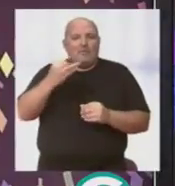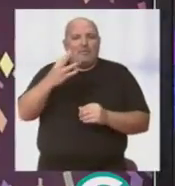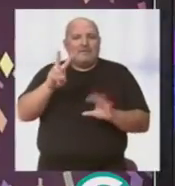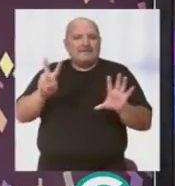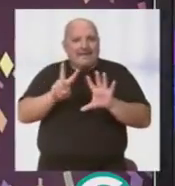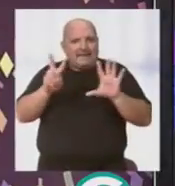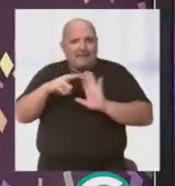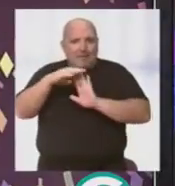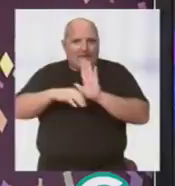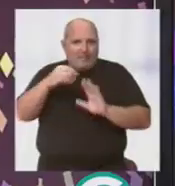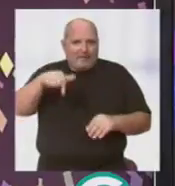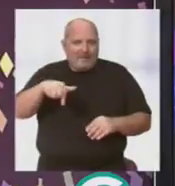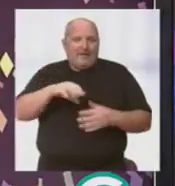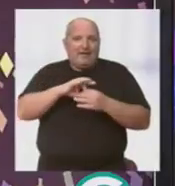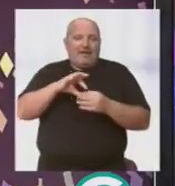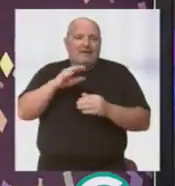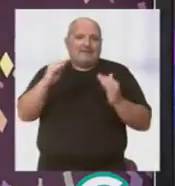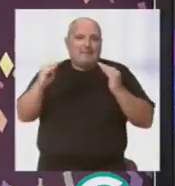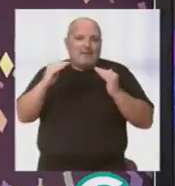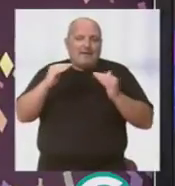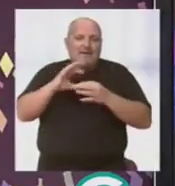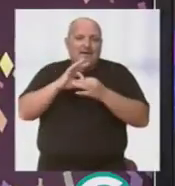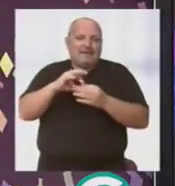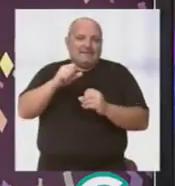Haciendo Tipo